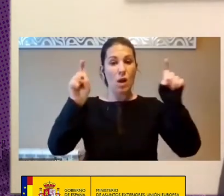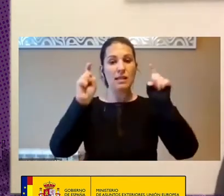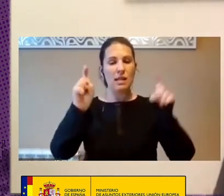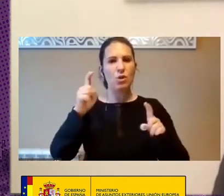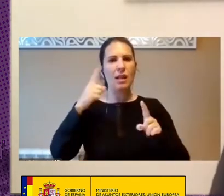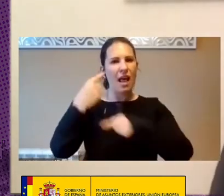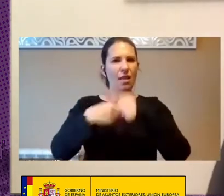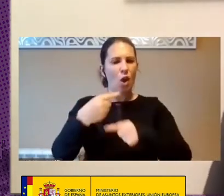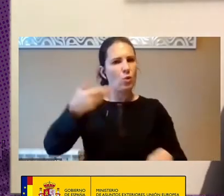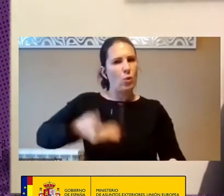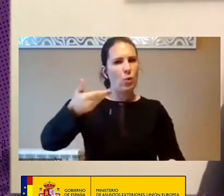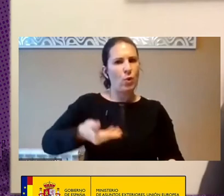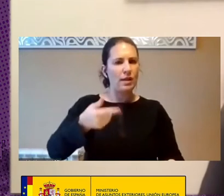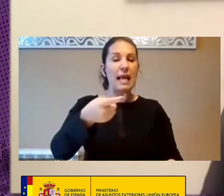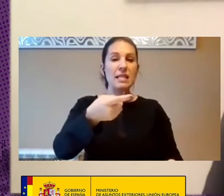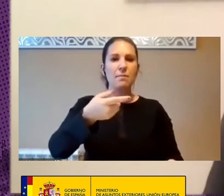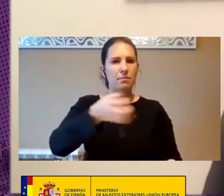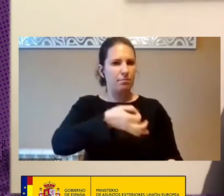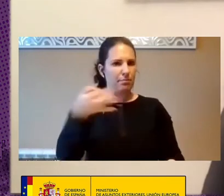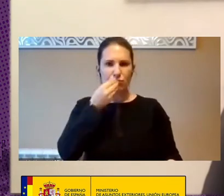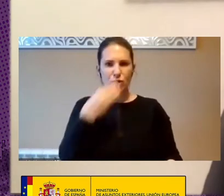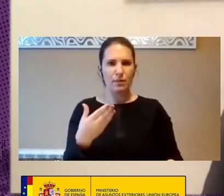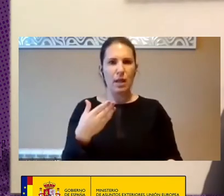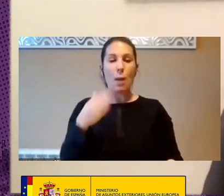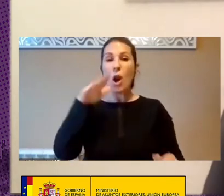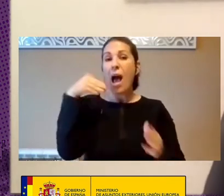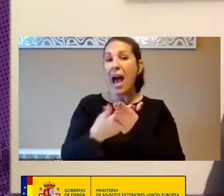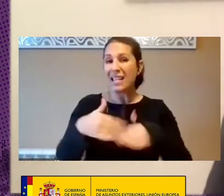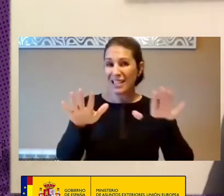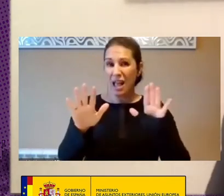Es Un Punto Excelente Pero Nos Damos Cuenta Que Hasta Europa Tiene